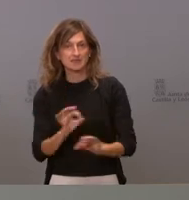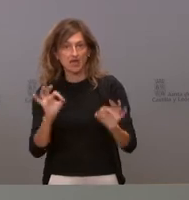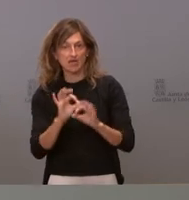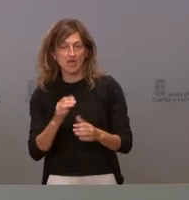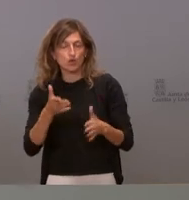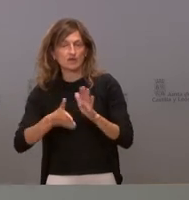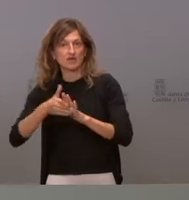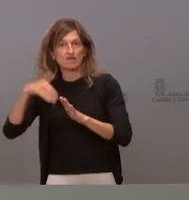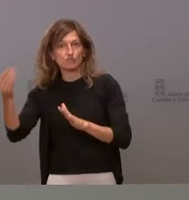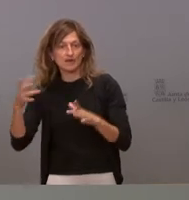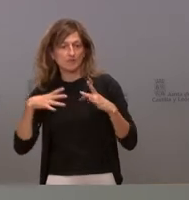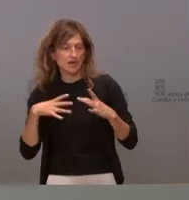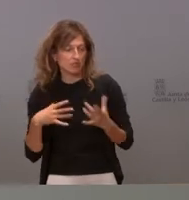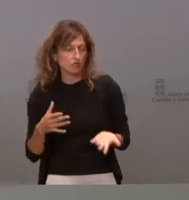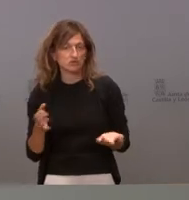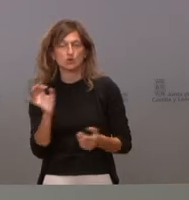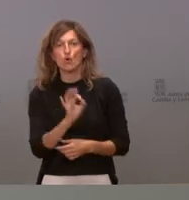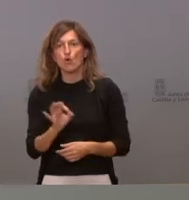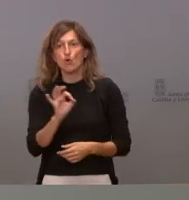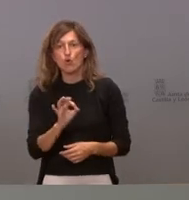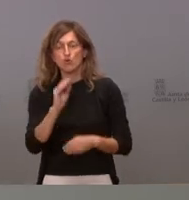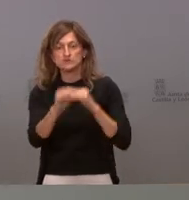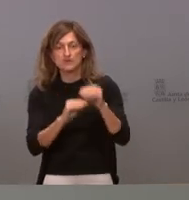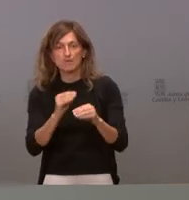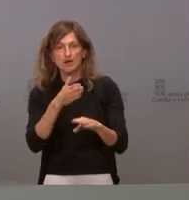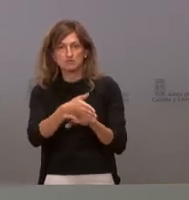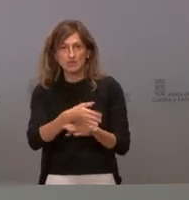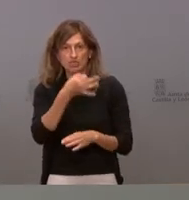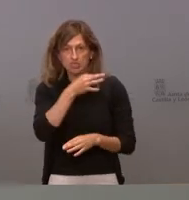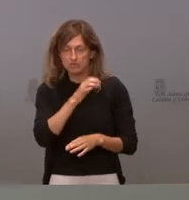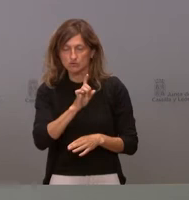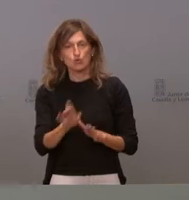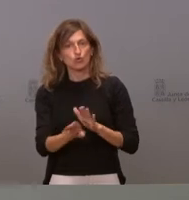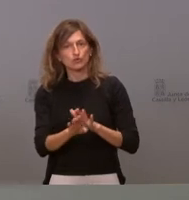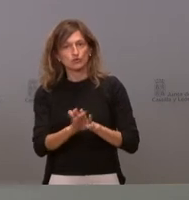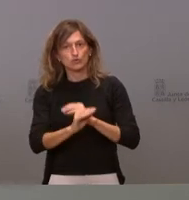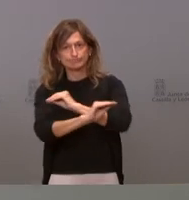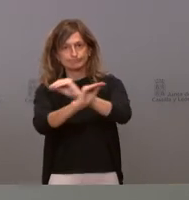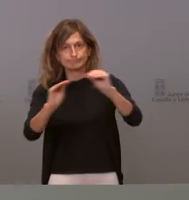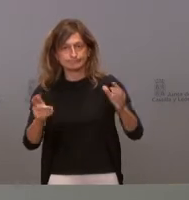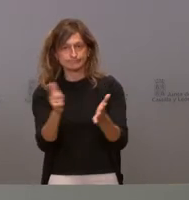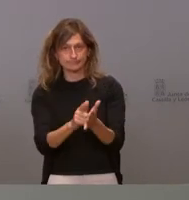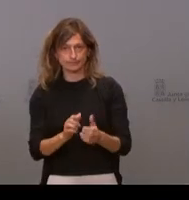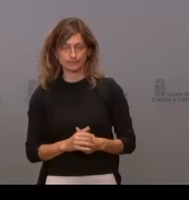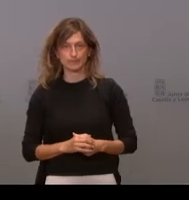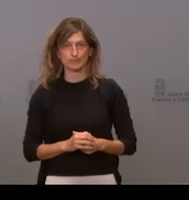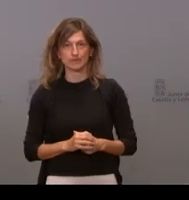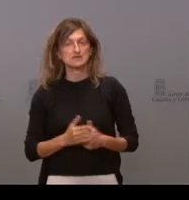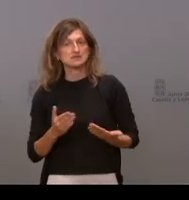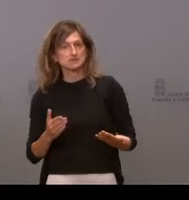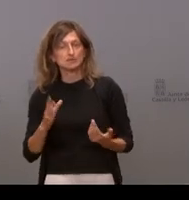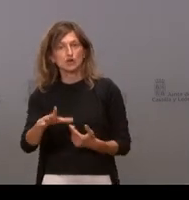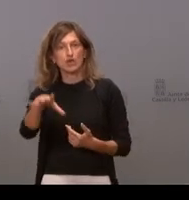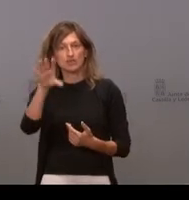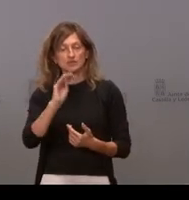estado de vacaciones aunque no haya ido a los llamamientos seguiremos haciendo repescas sí bueno pero entenderá que